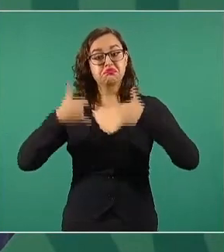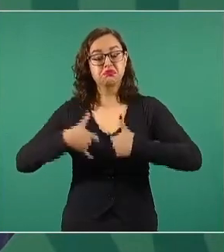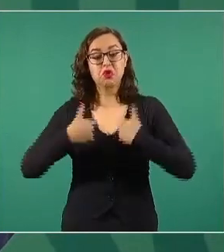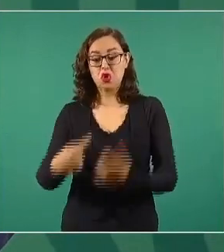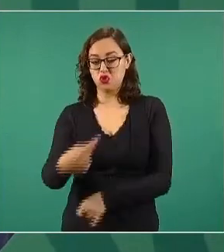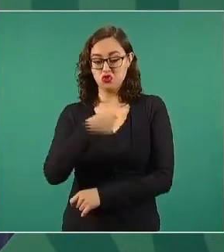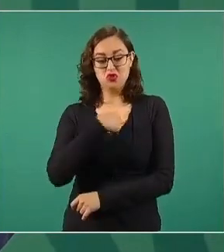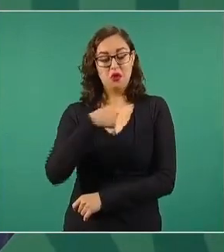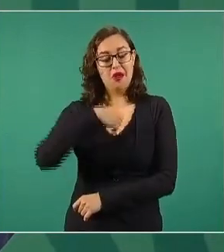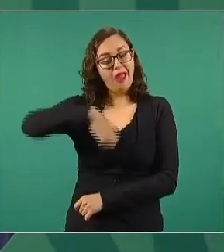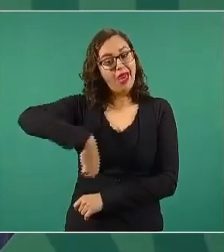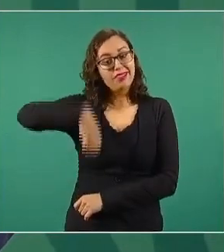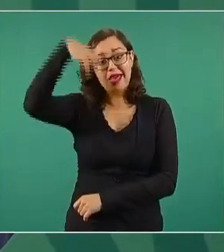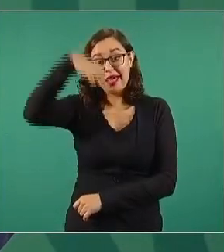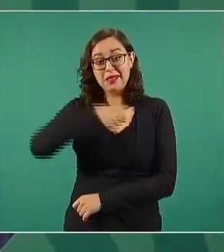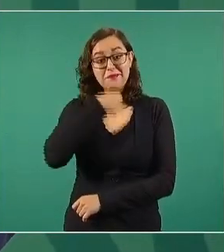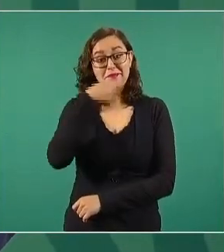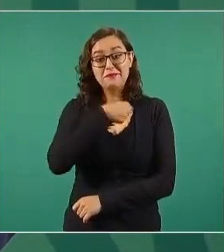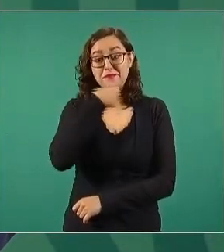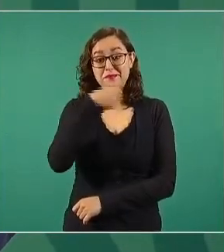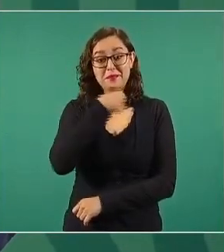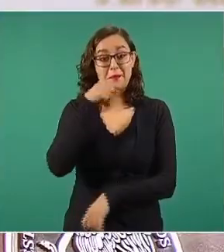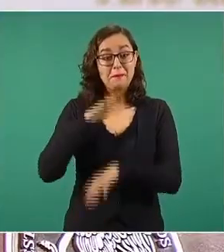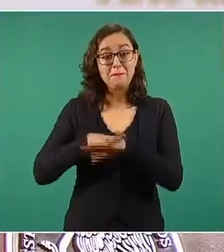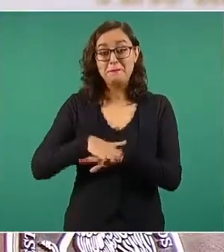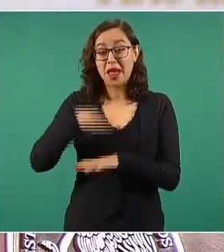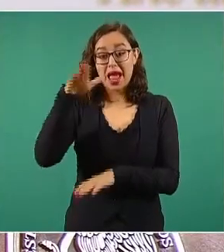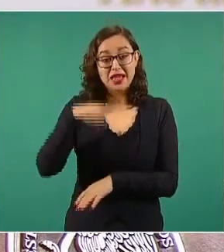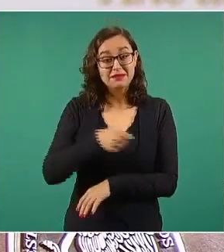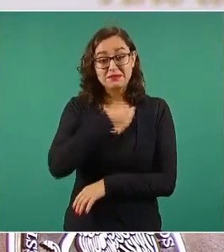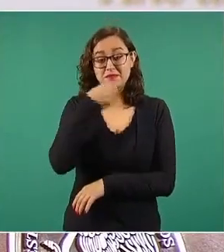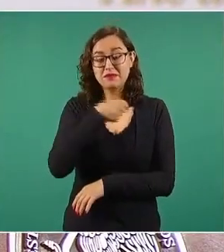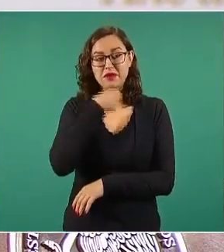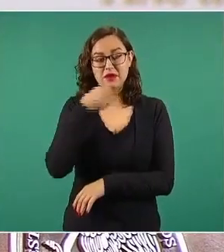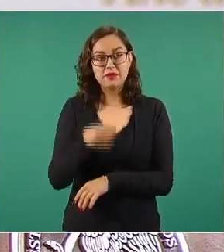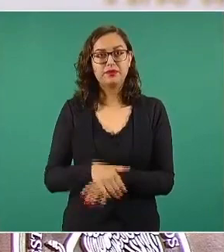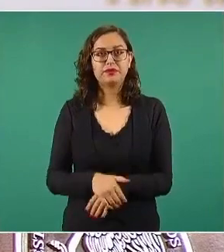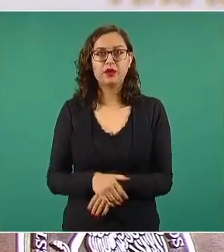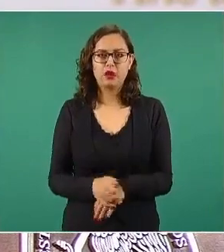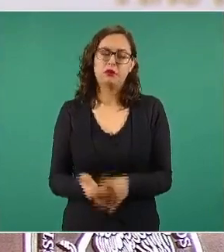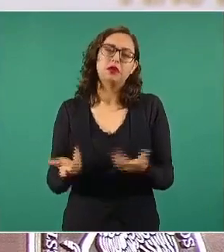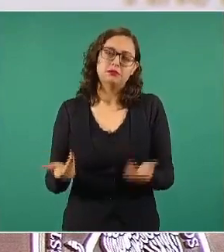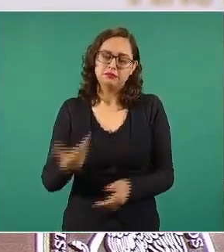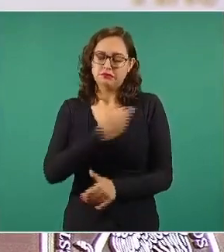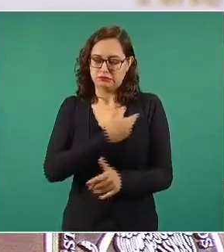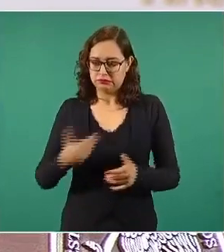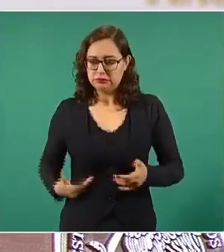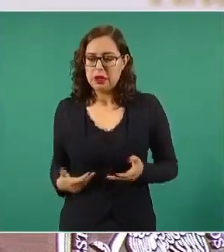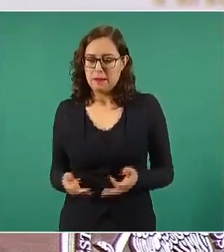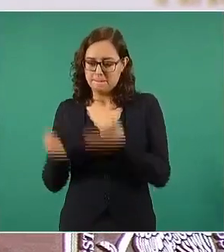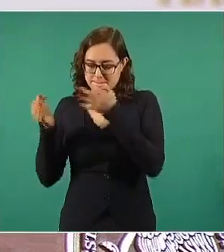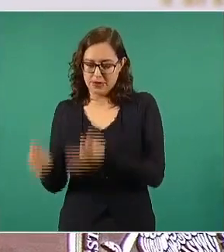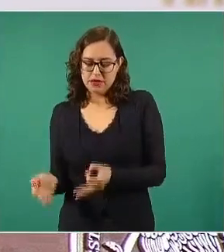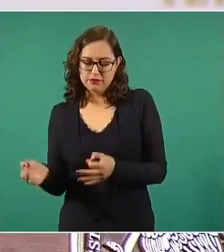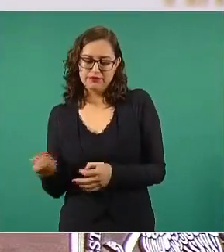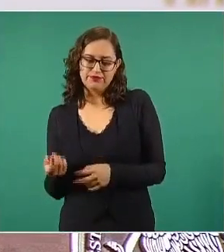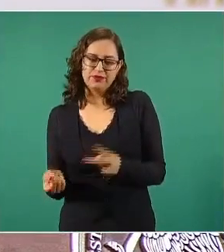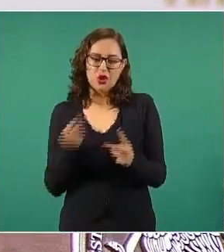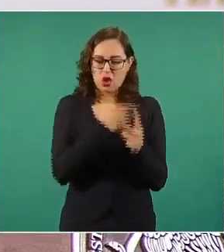constitucional, hay dos que no fueron